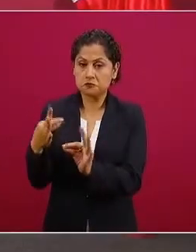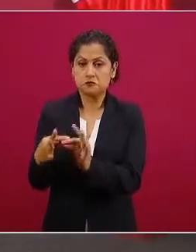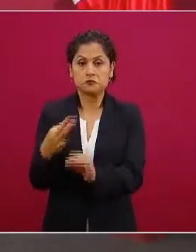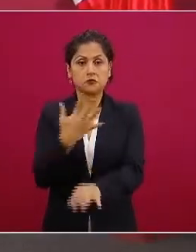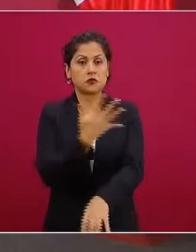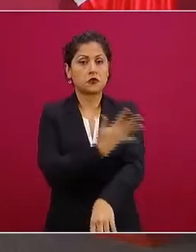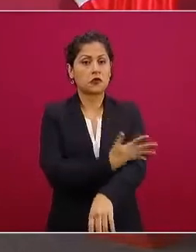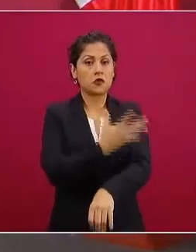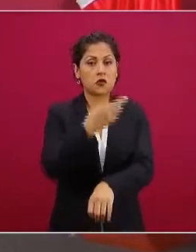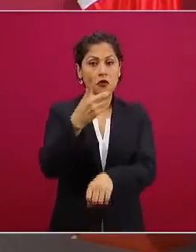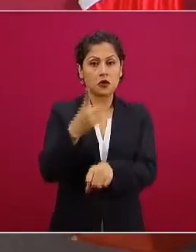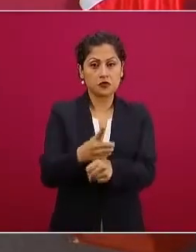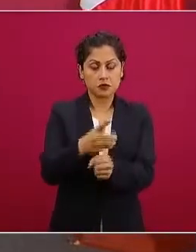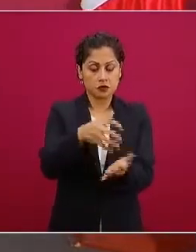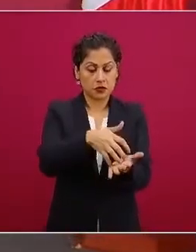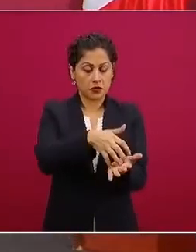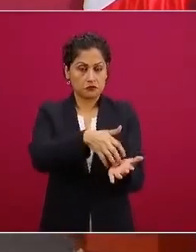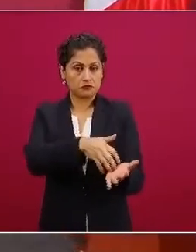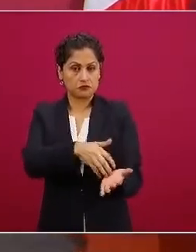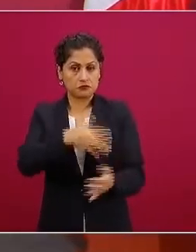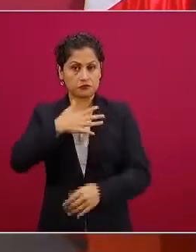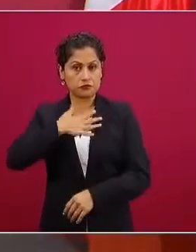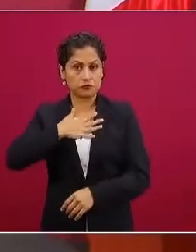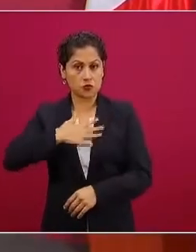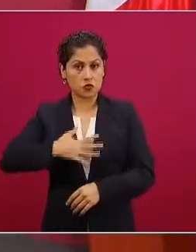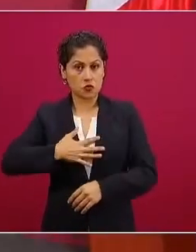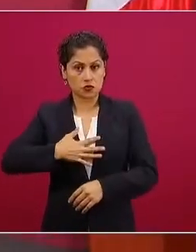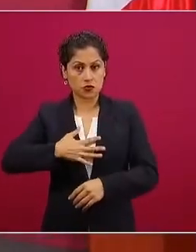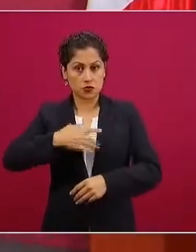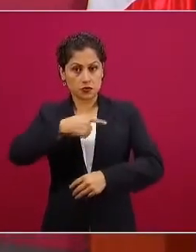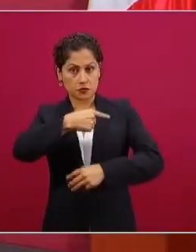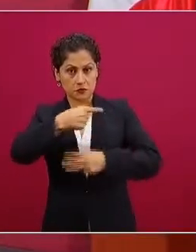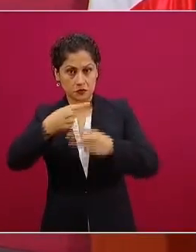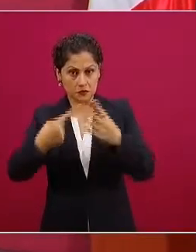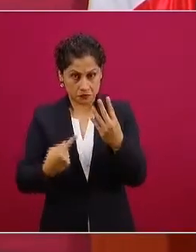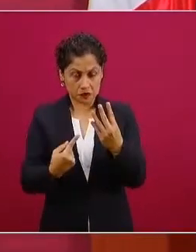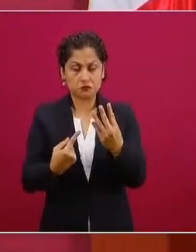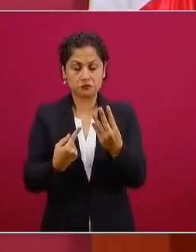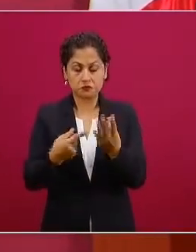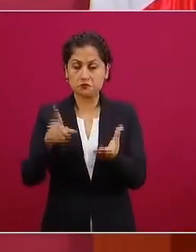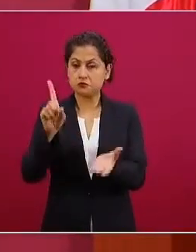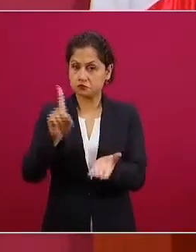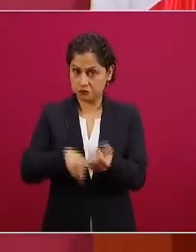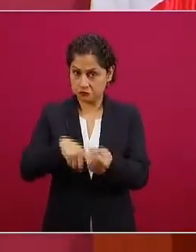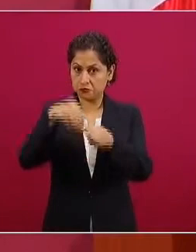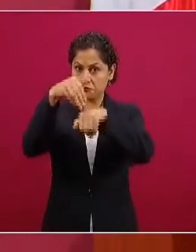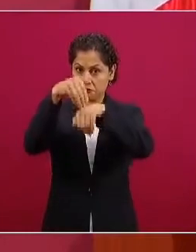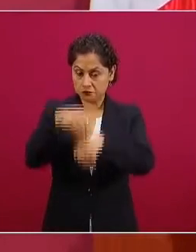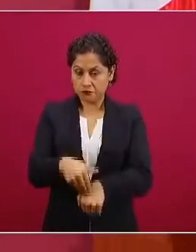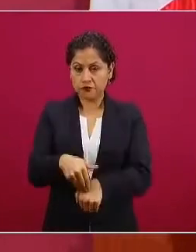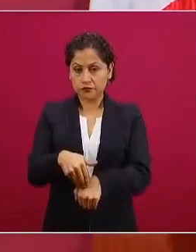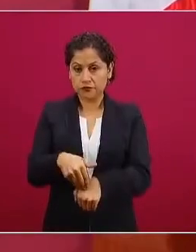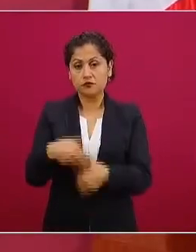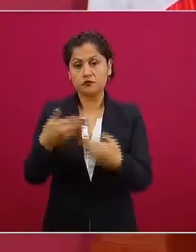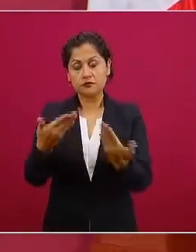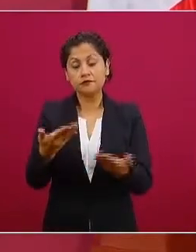austeridad y justicia, y dadas las circunstancias